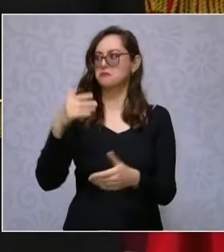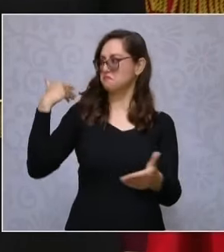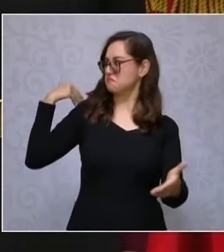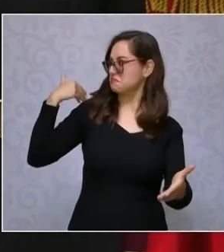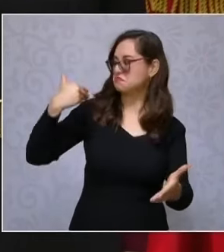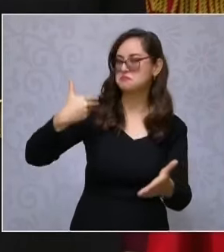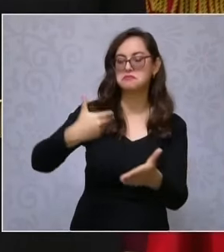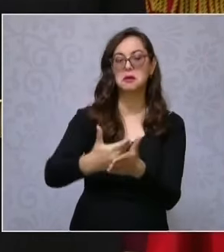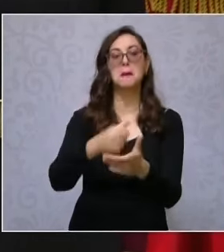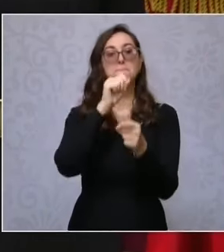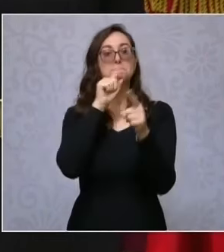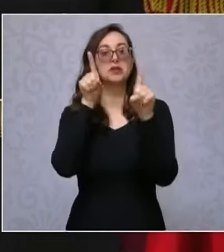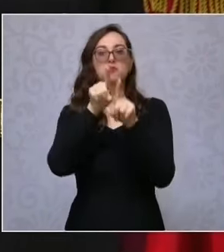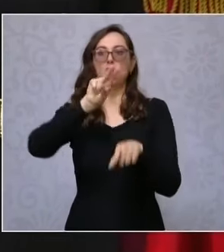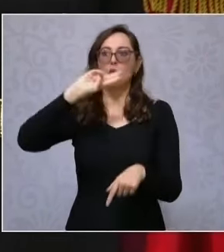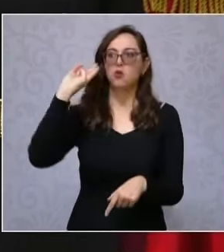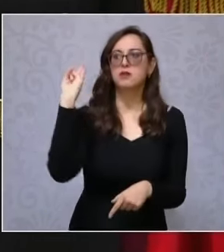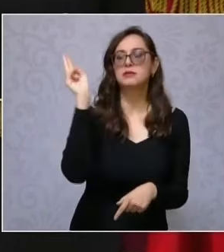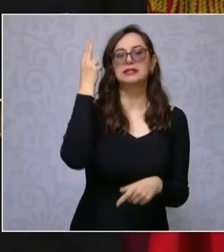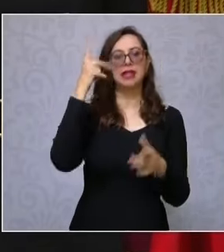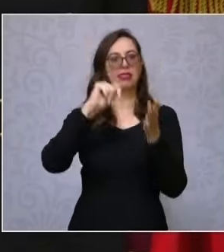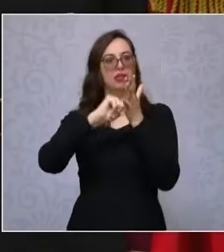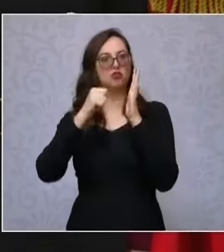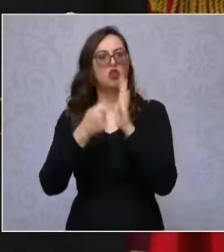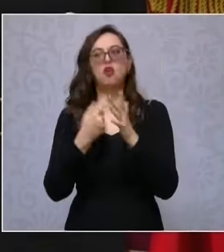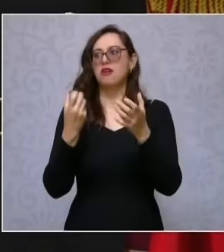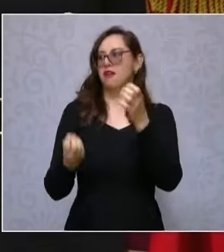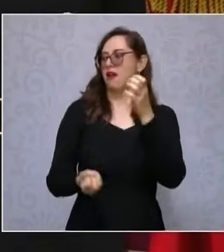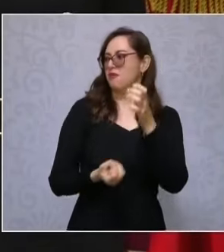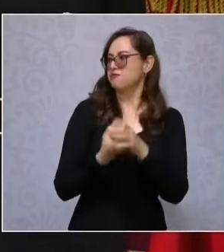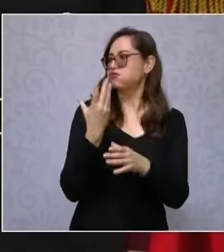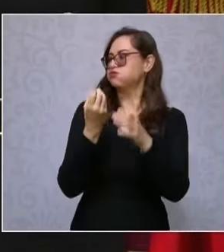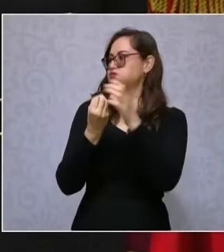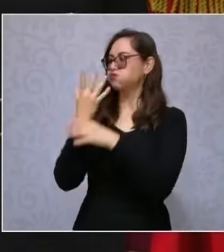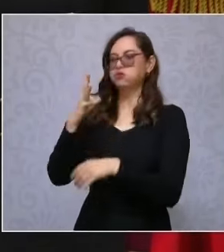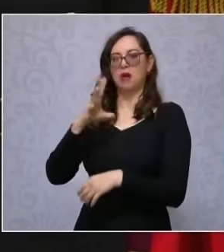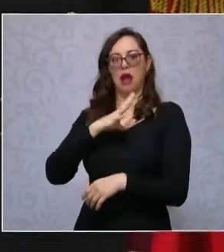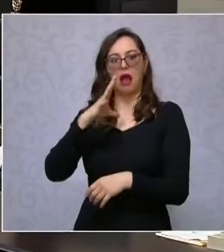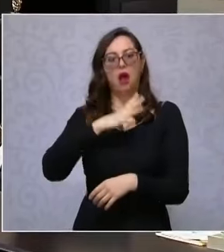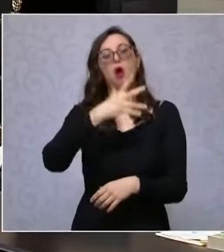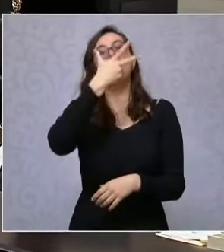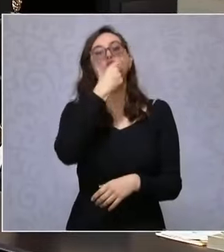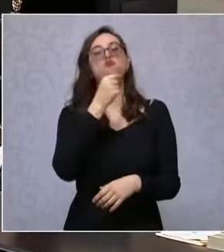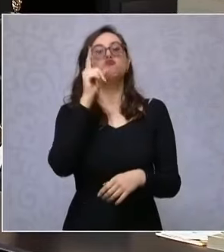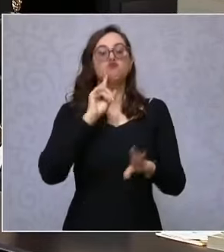tecnológicos de primera y las y los mexicanos somos trabajadores y creativos.